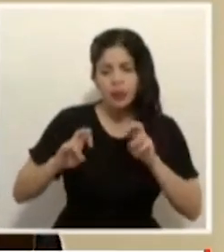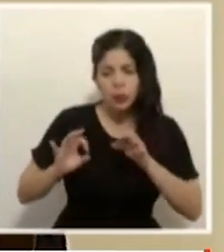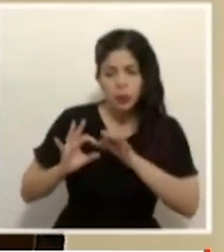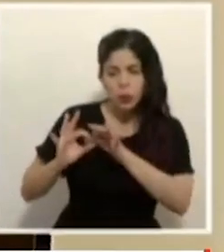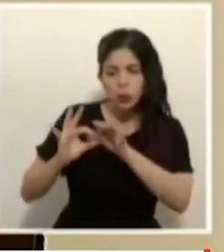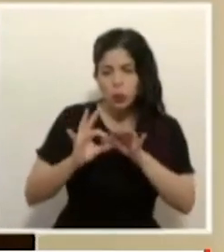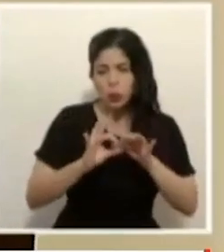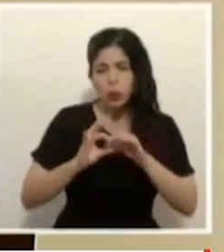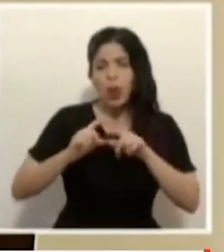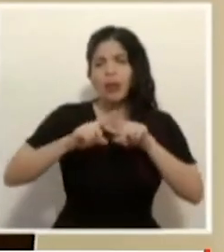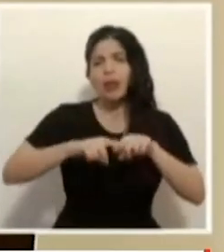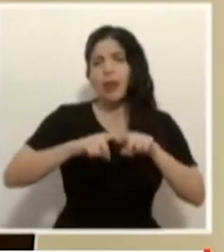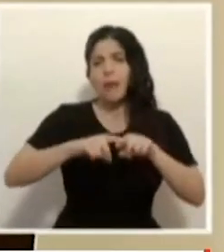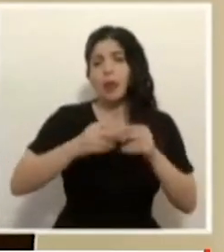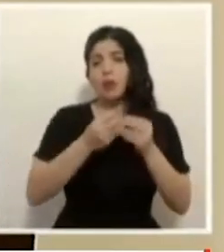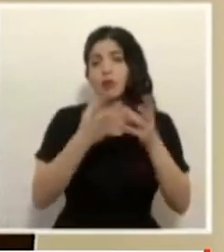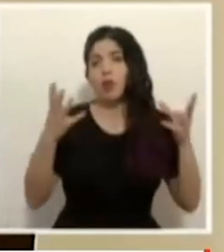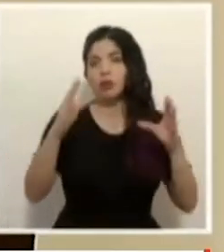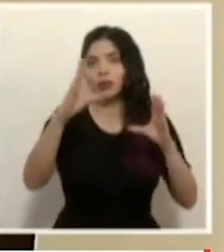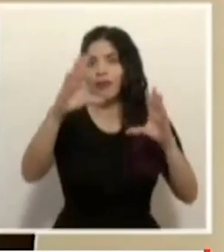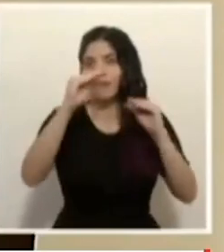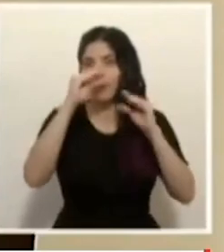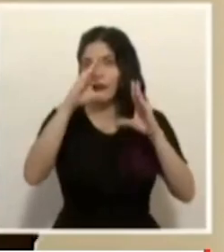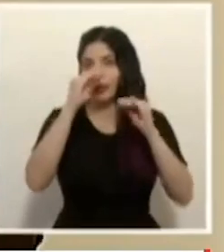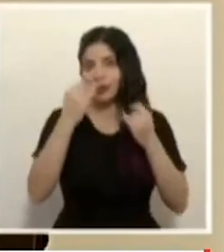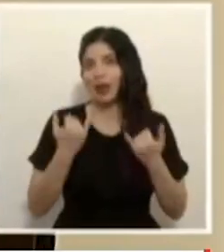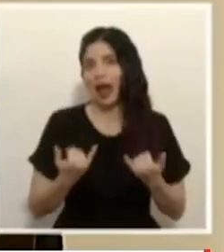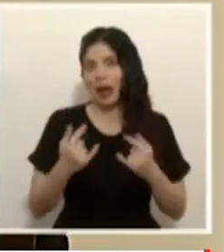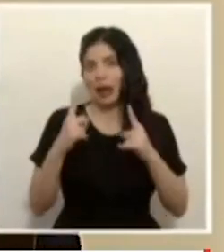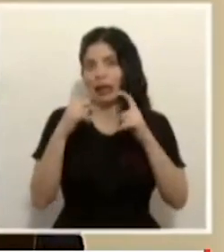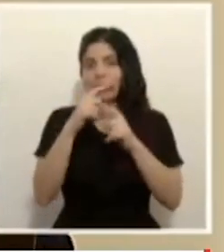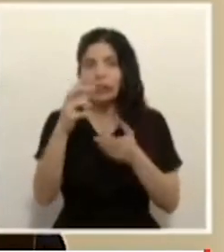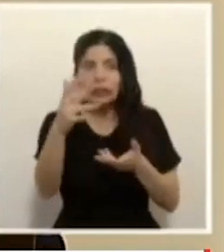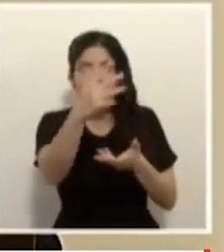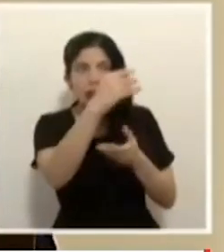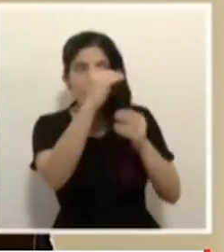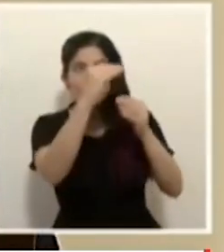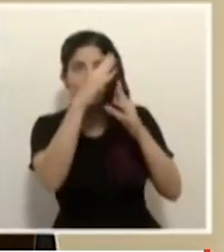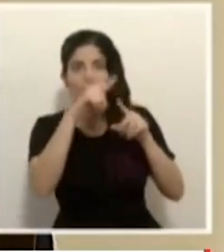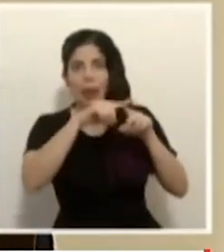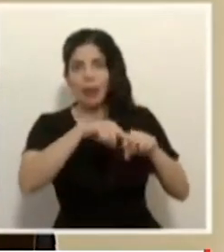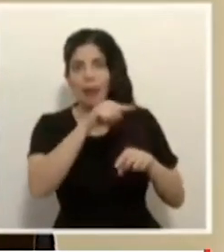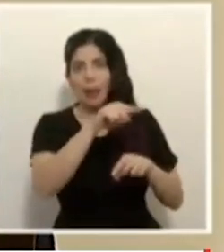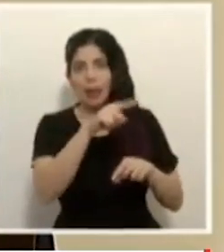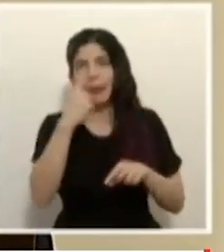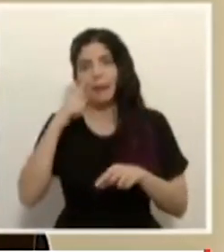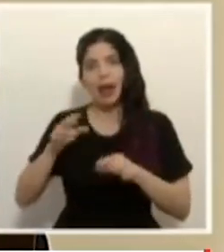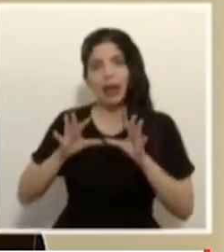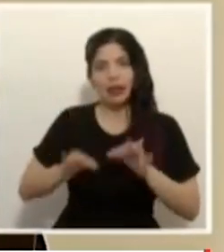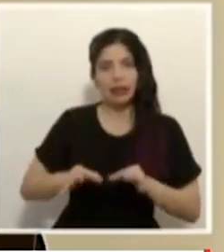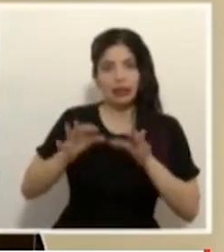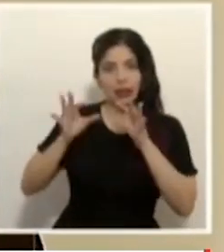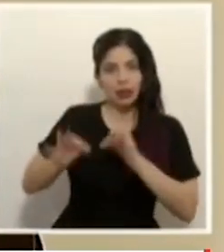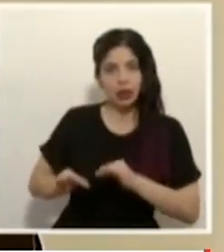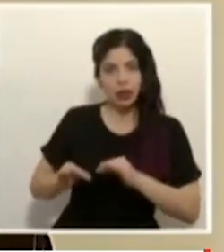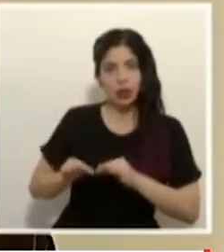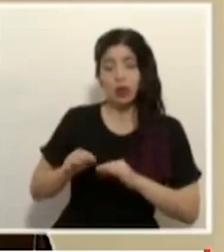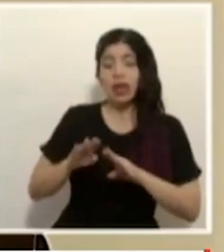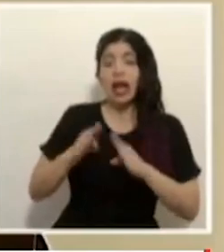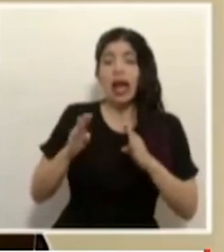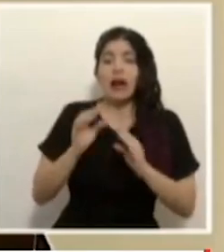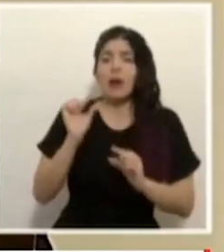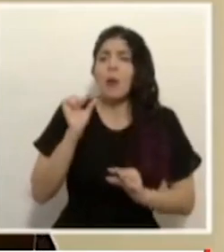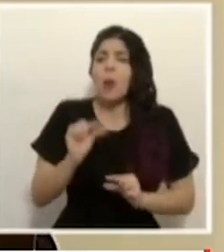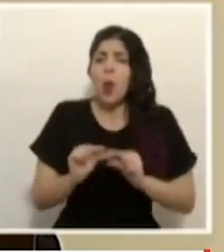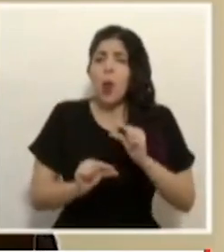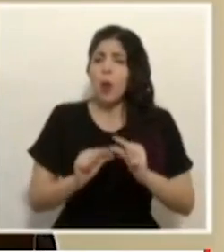factores. Esa es la complejidad en la que vivimos hoy día y se va a hacer de forma muy gradual y muy